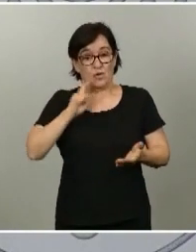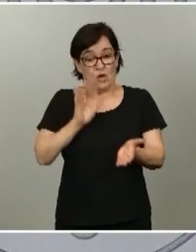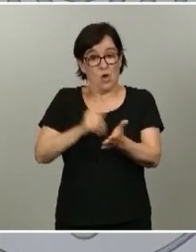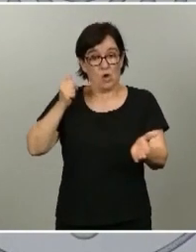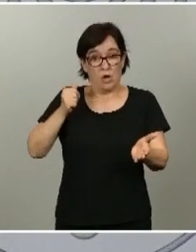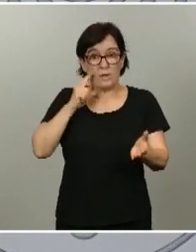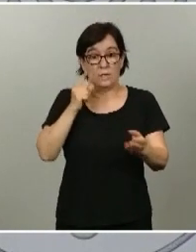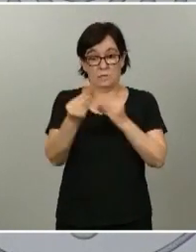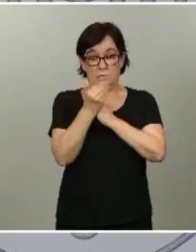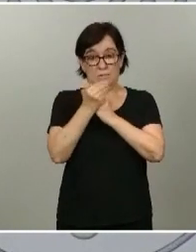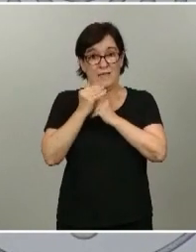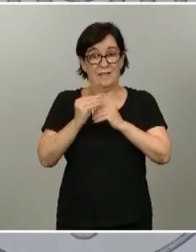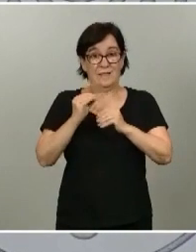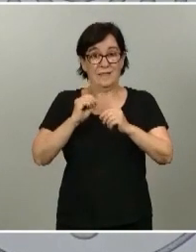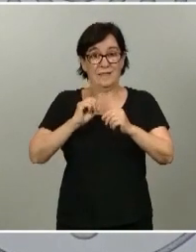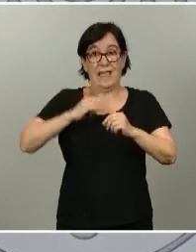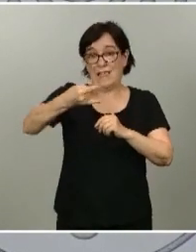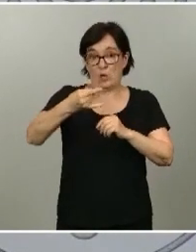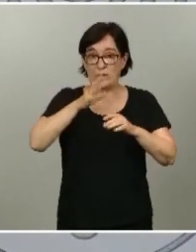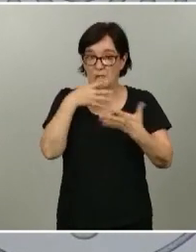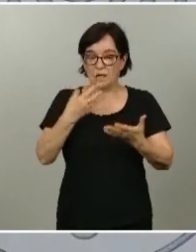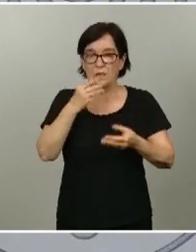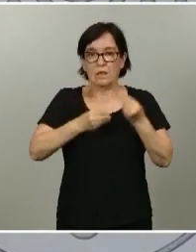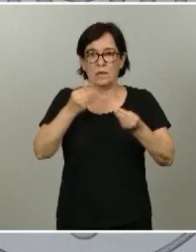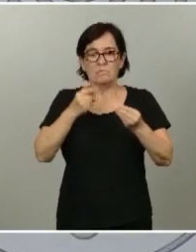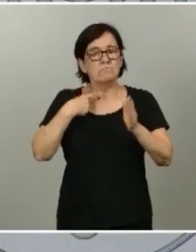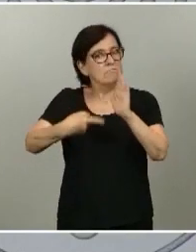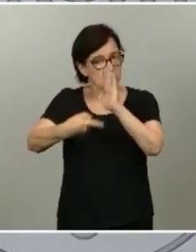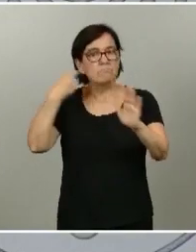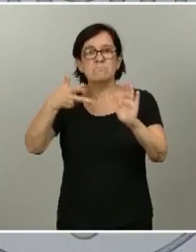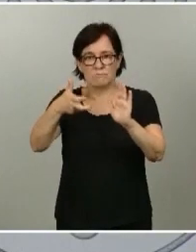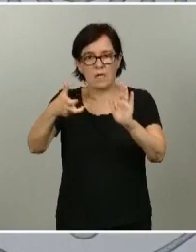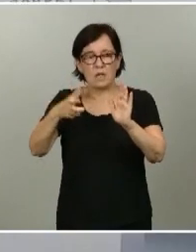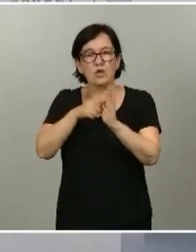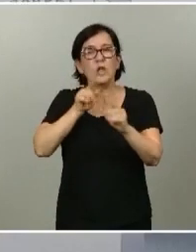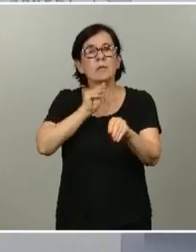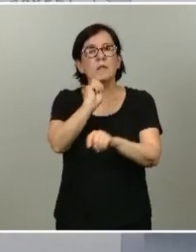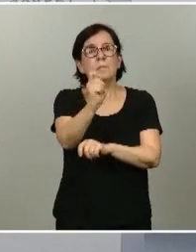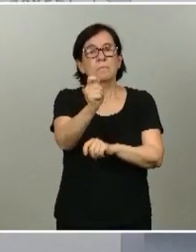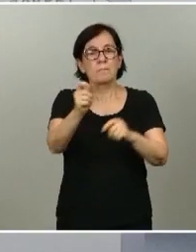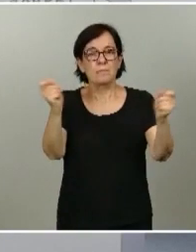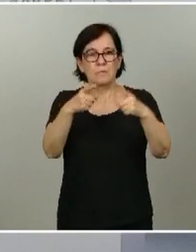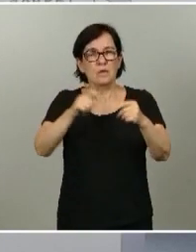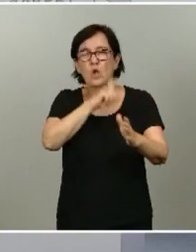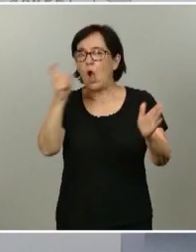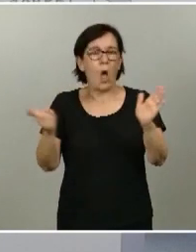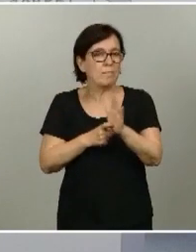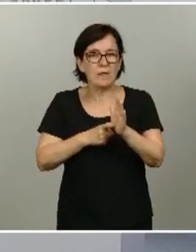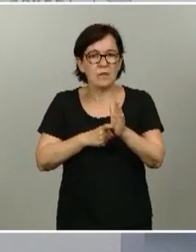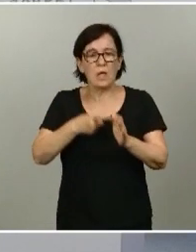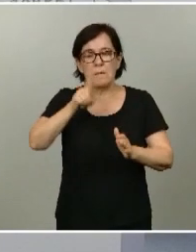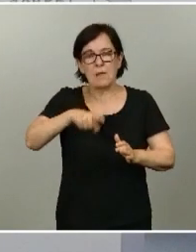extraordinaria tendrán derecho a una exoneración de estas cotizaciones del 100% mes de julio,